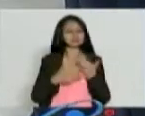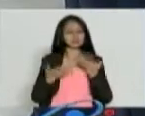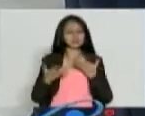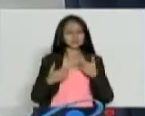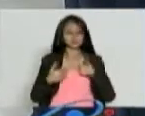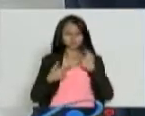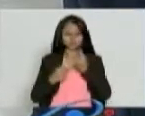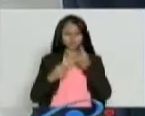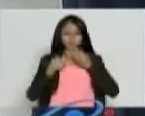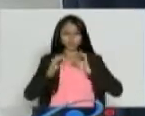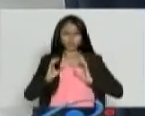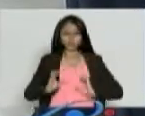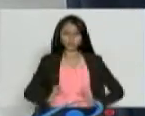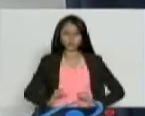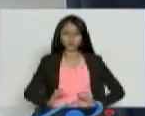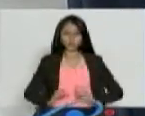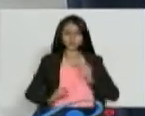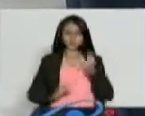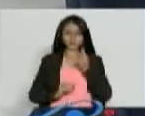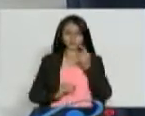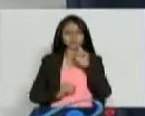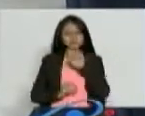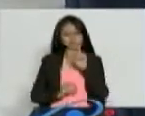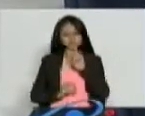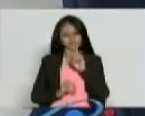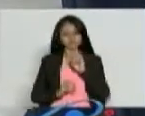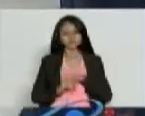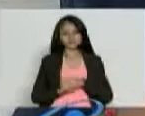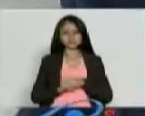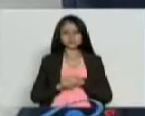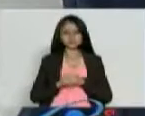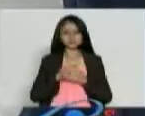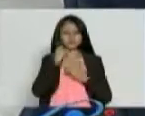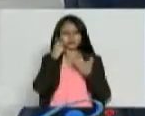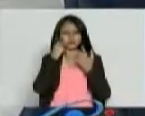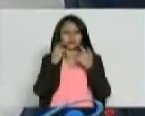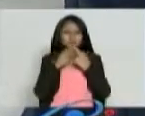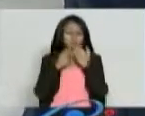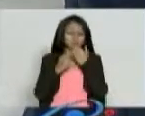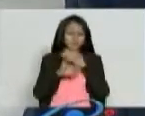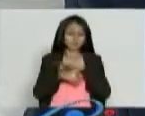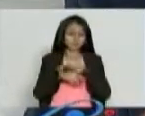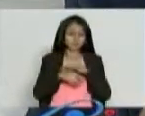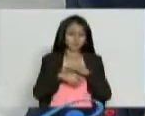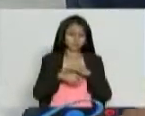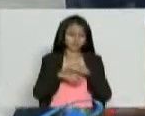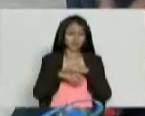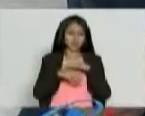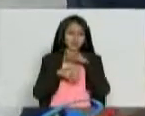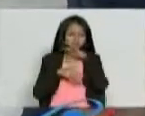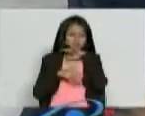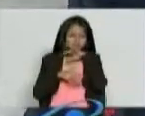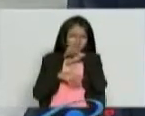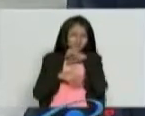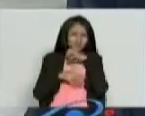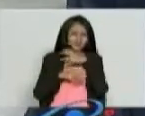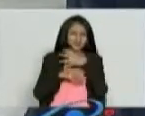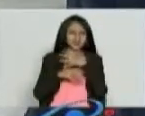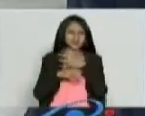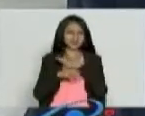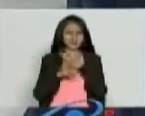manifiesta en la parte física, en los órganos deteriorados, en la piel malgastada, ajada, lo que vemos